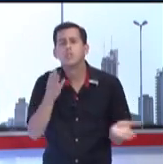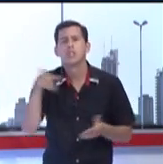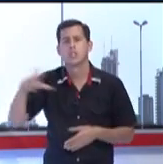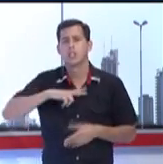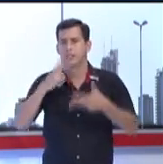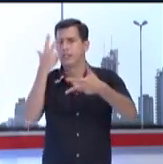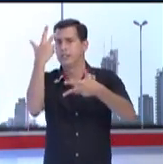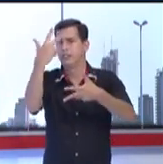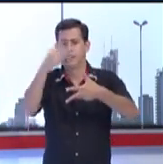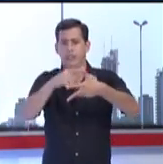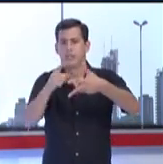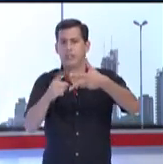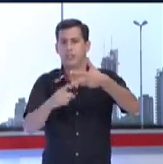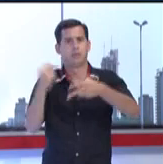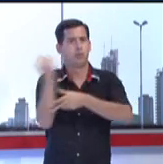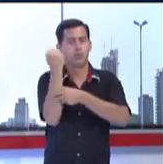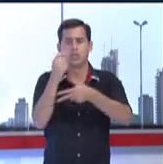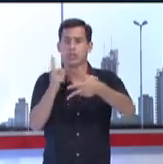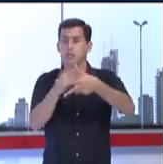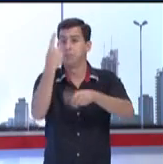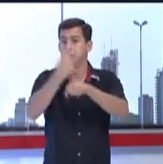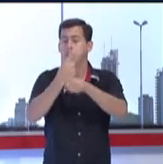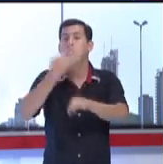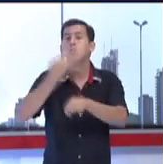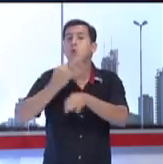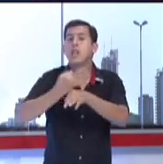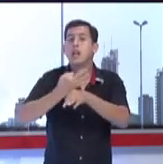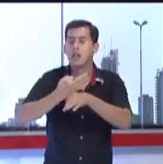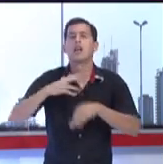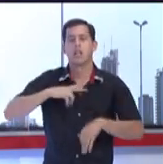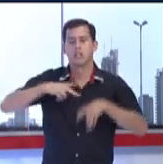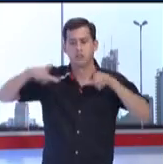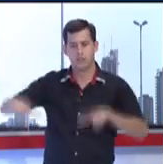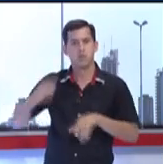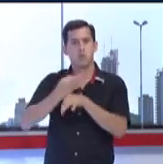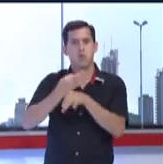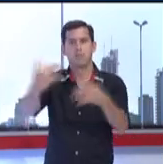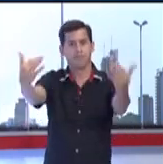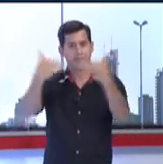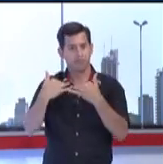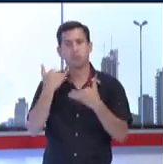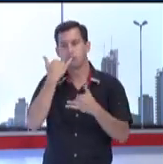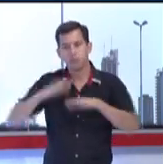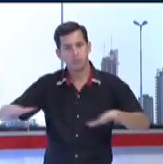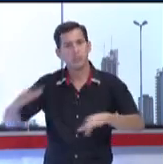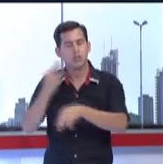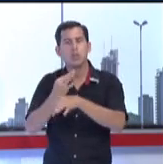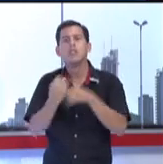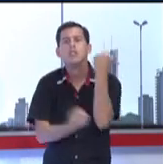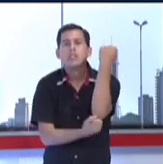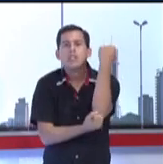servicios. Un primer servicio es la escuela. En la escuela tenemos el nivel inicial,